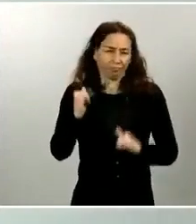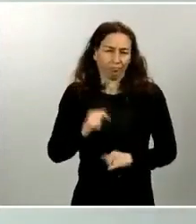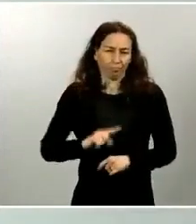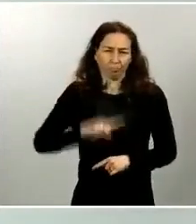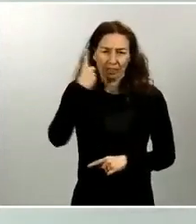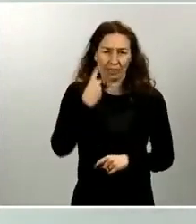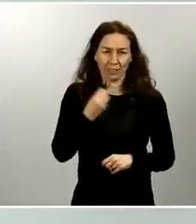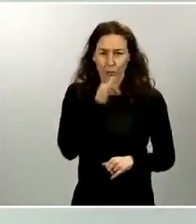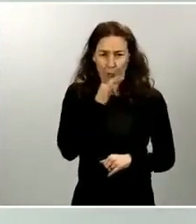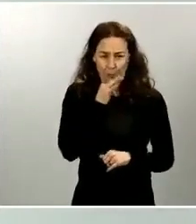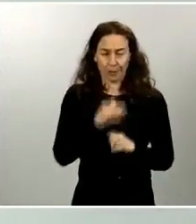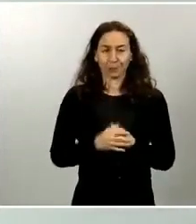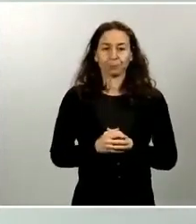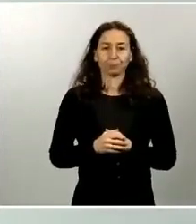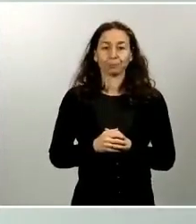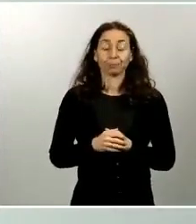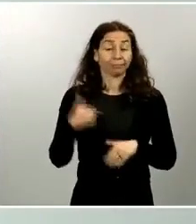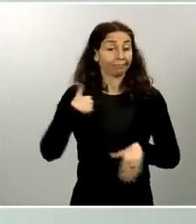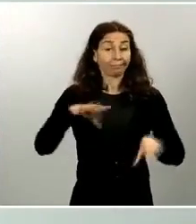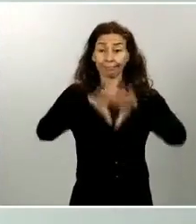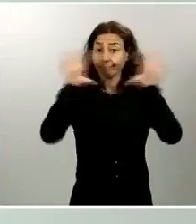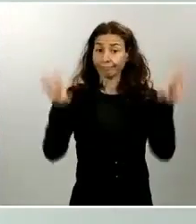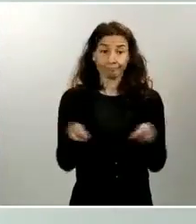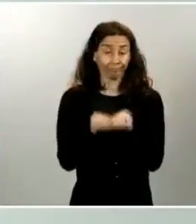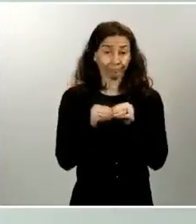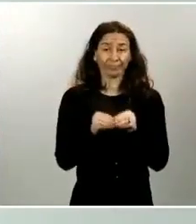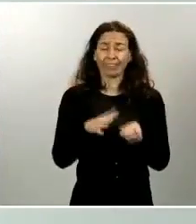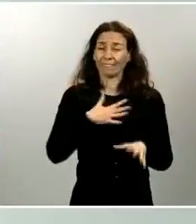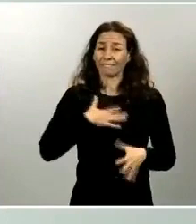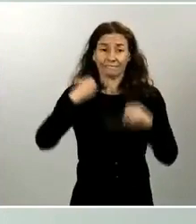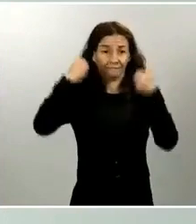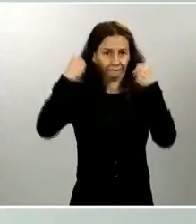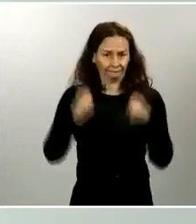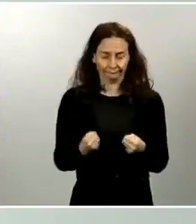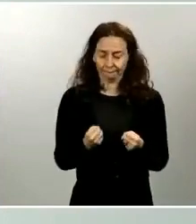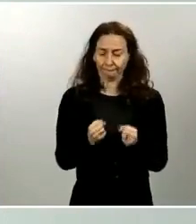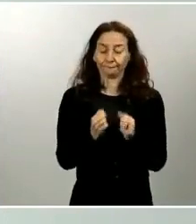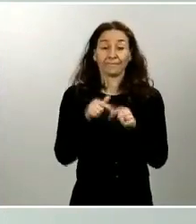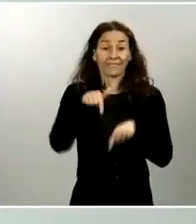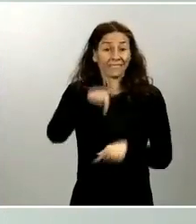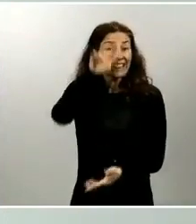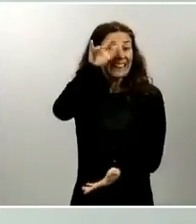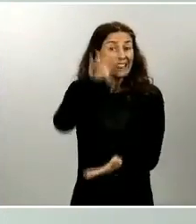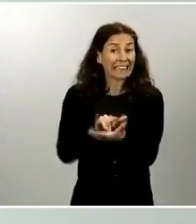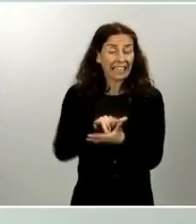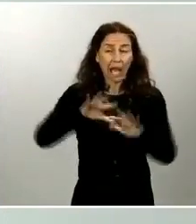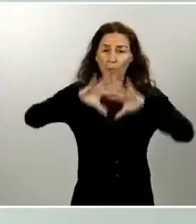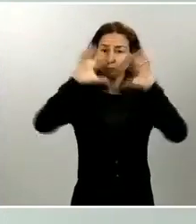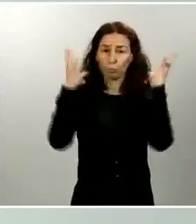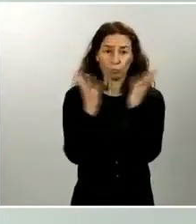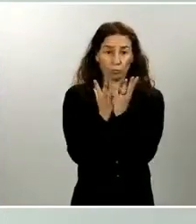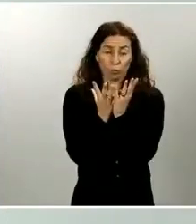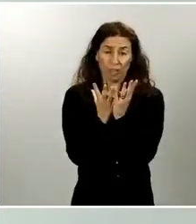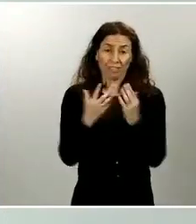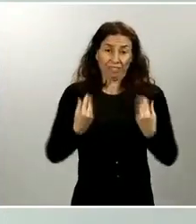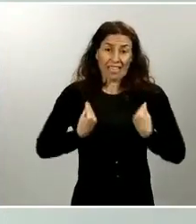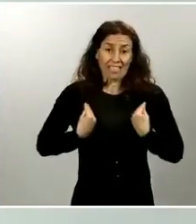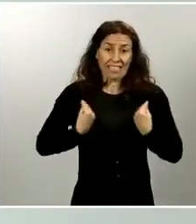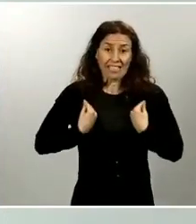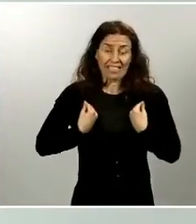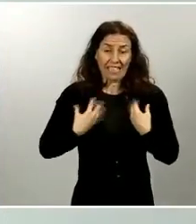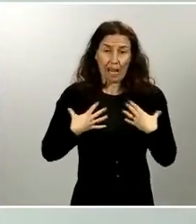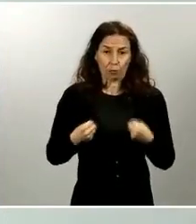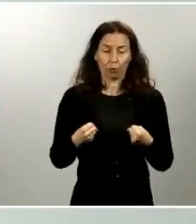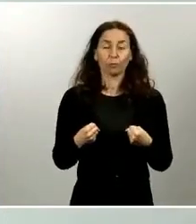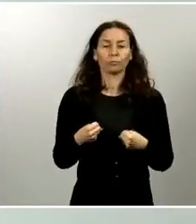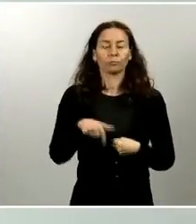Para concluir, permítanme que les insista en que en este día, en el Día Mundial de la Salud, debemos ser más conscientes